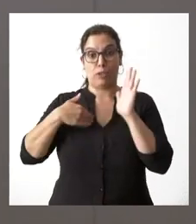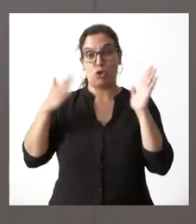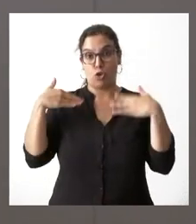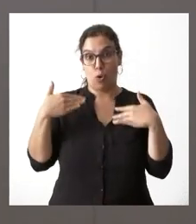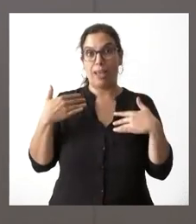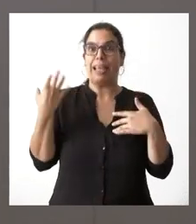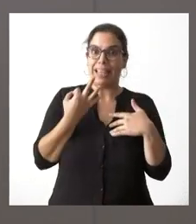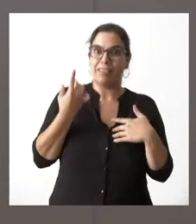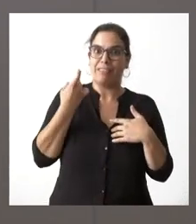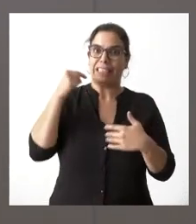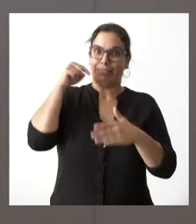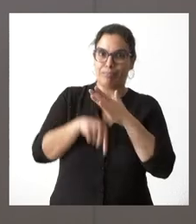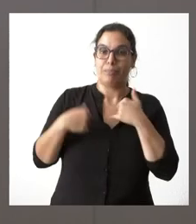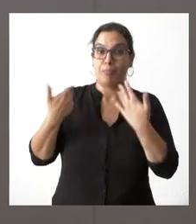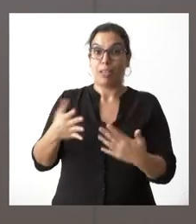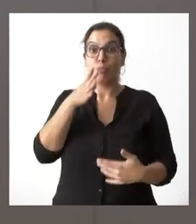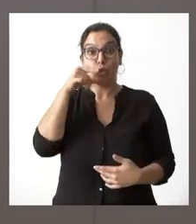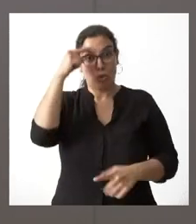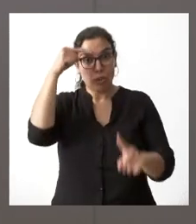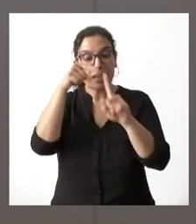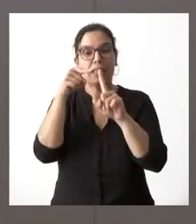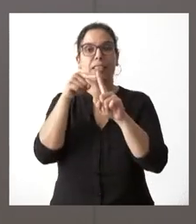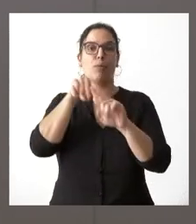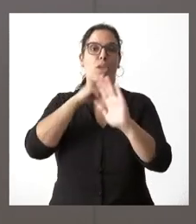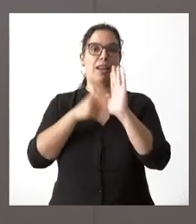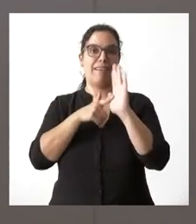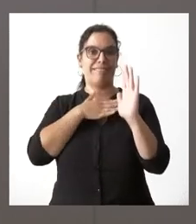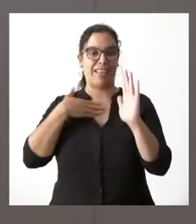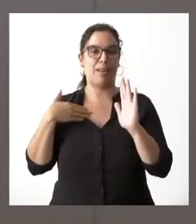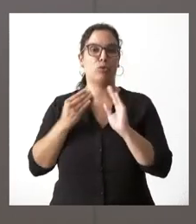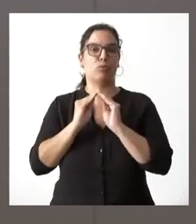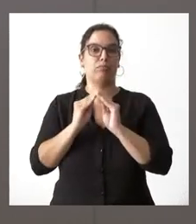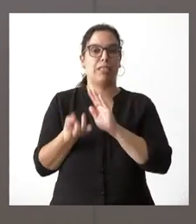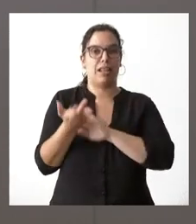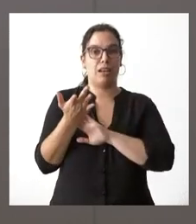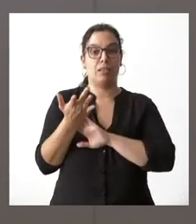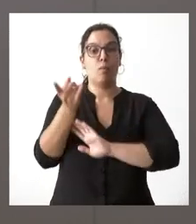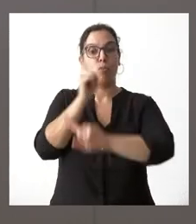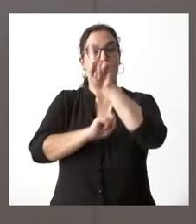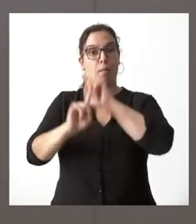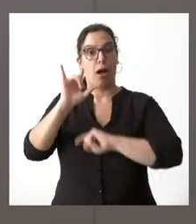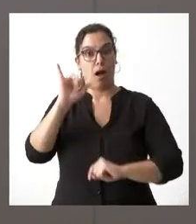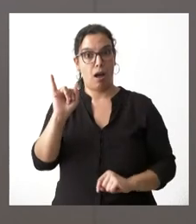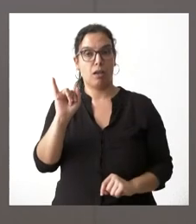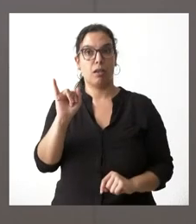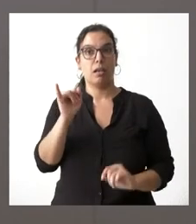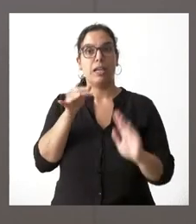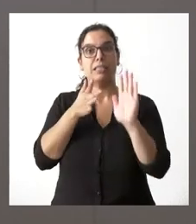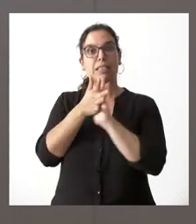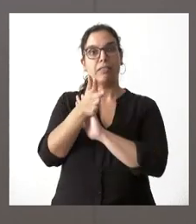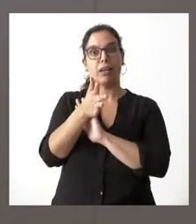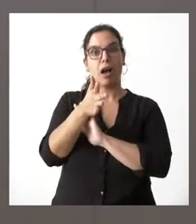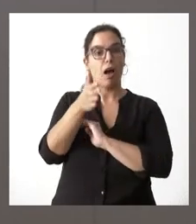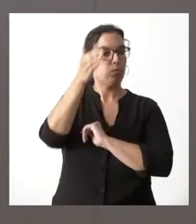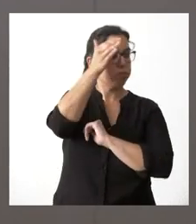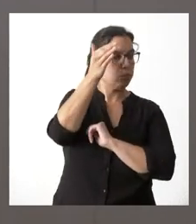tendríamos que regular más y ese es el objetivo de la ley que planteamos hay un problema y no se trata de mirar hacia otro lado